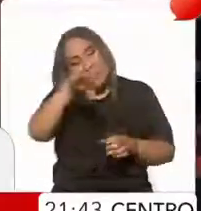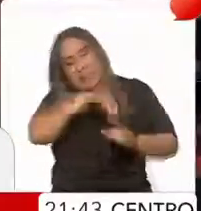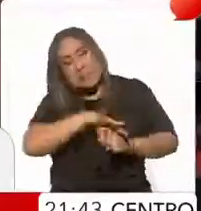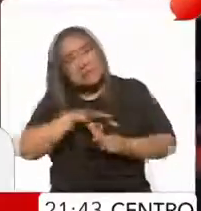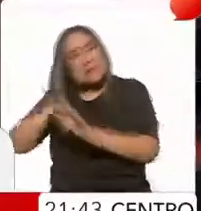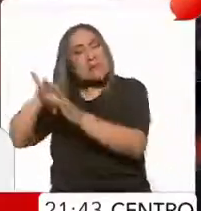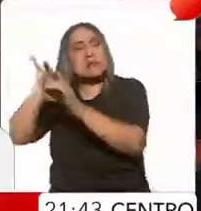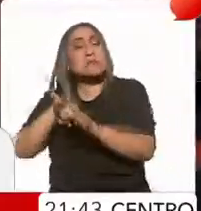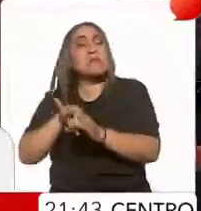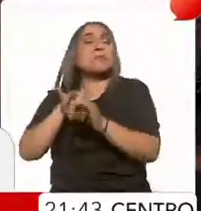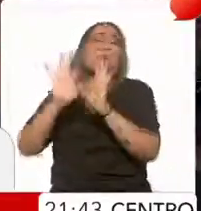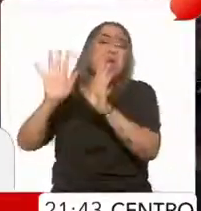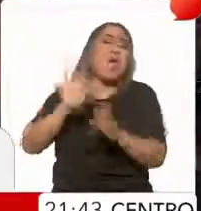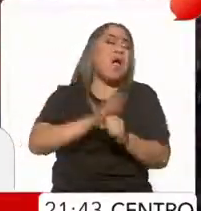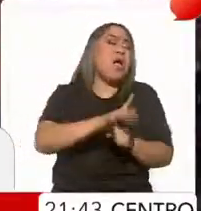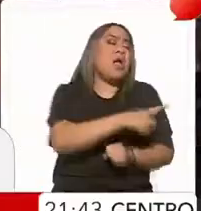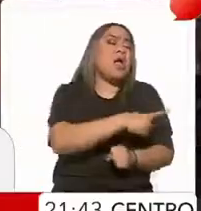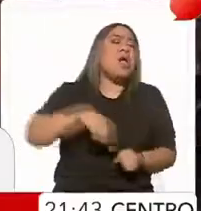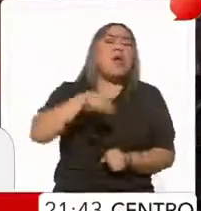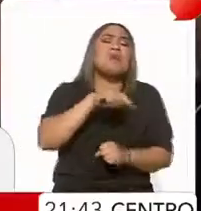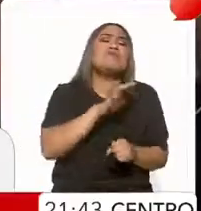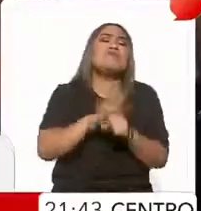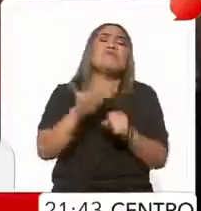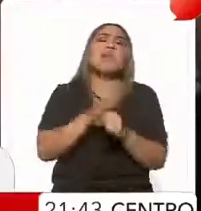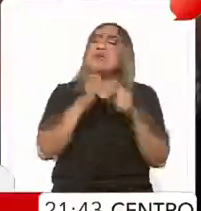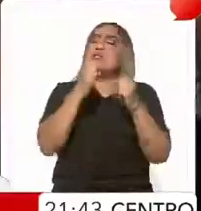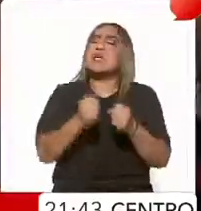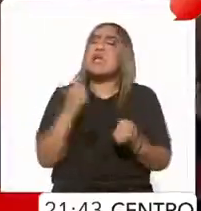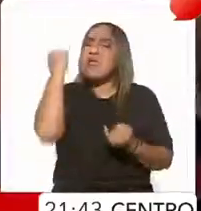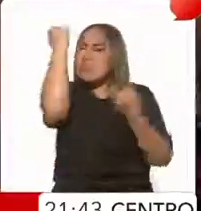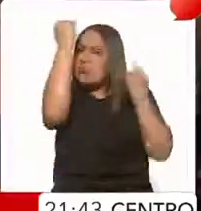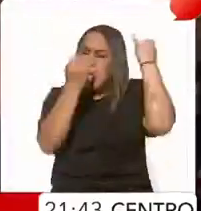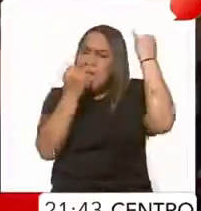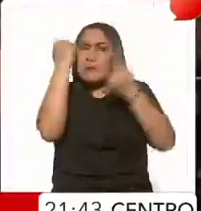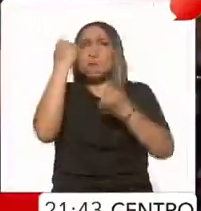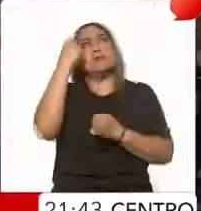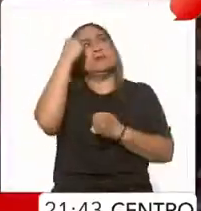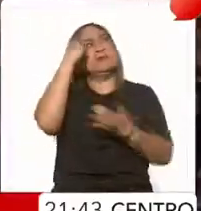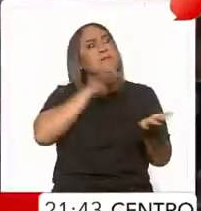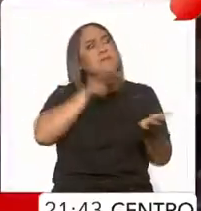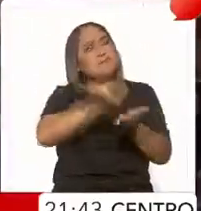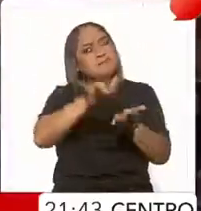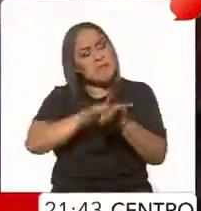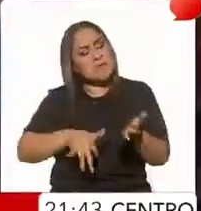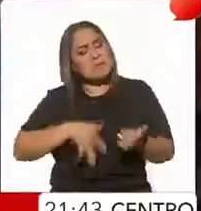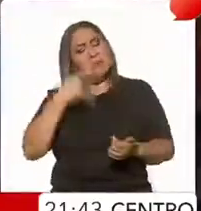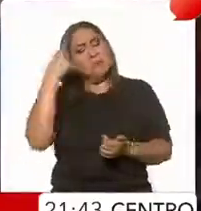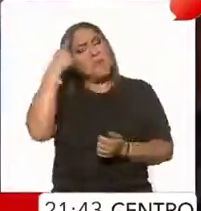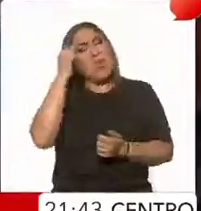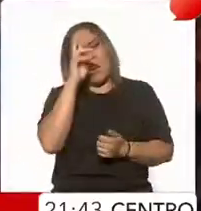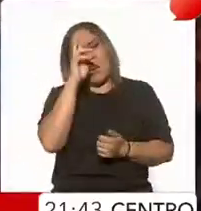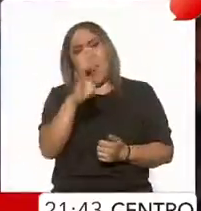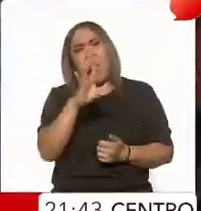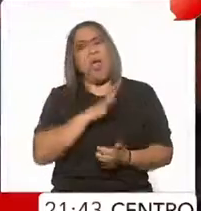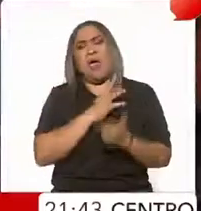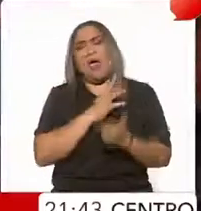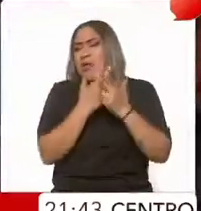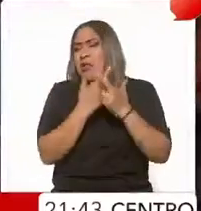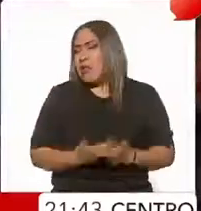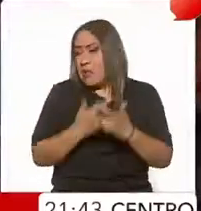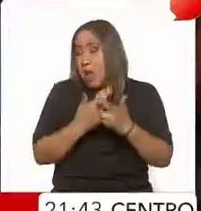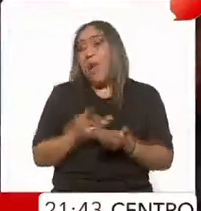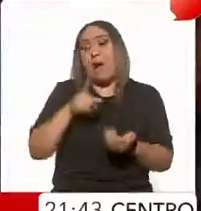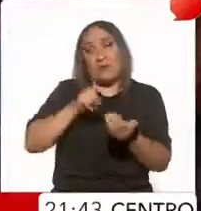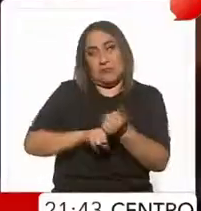lo que a ellas les sobra. Ideas, causa, dignidad, tenemos de sobra lo que le